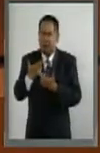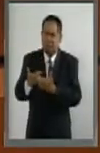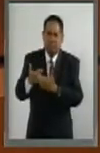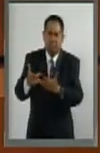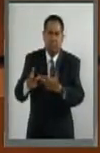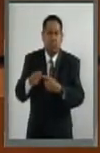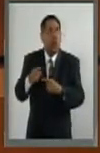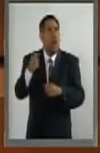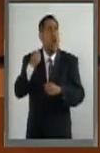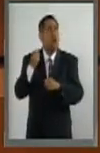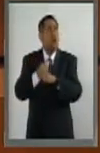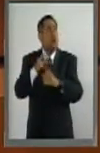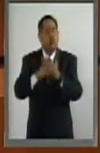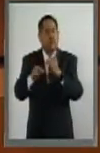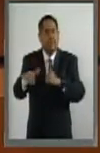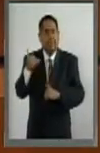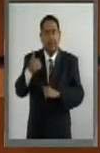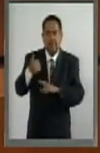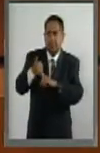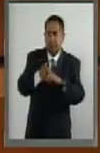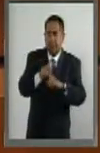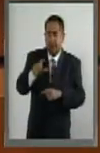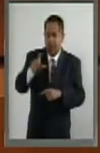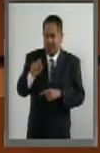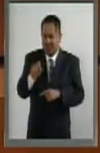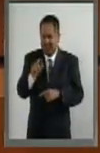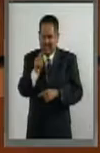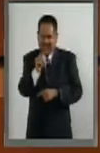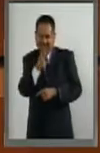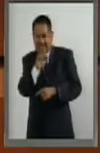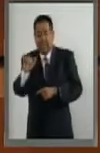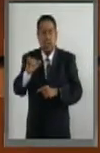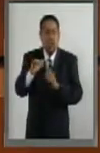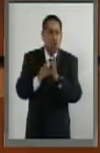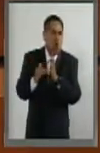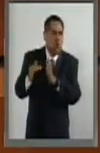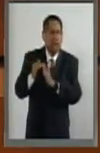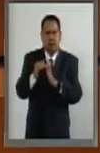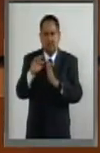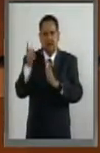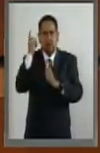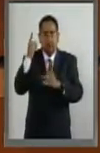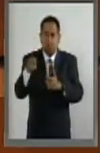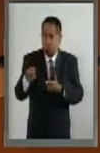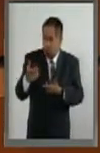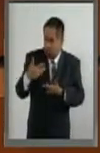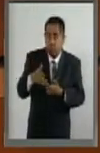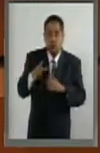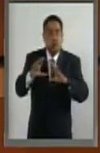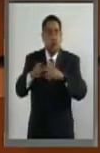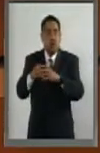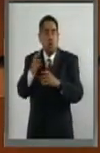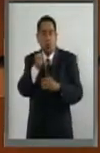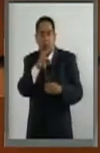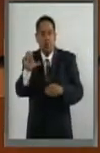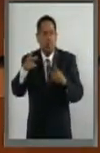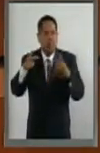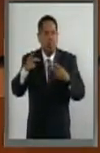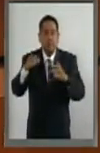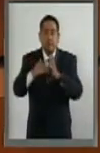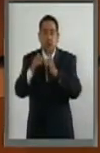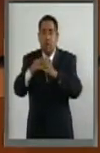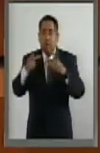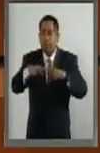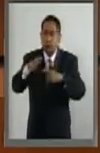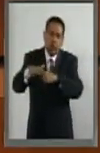alcanzó en 2015 los 20 trillones de dólares y con una población que supera los 900 millones de personas,